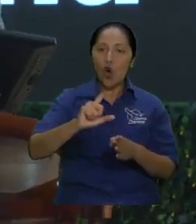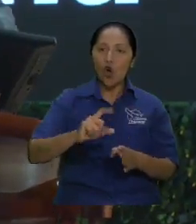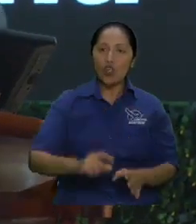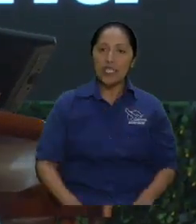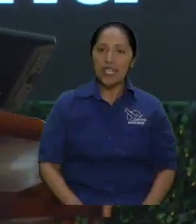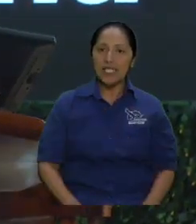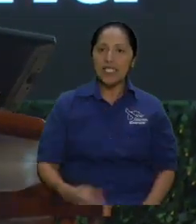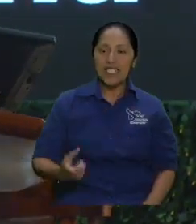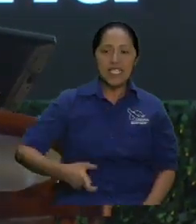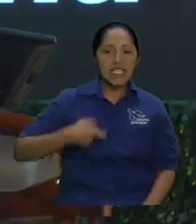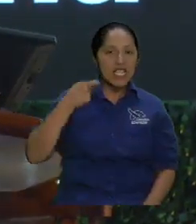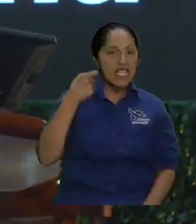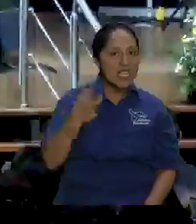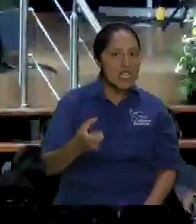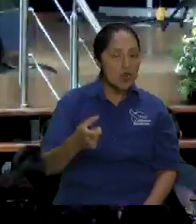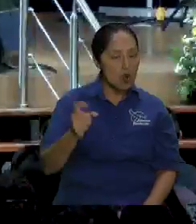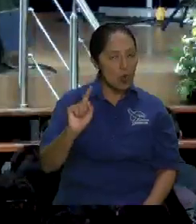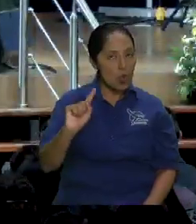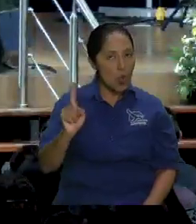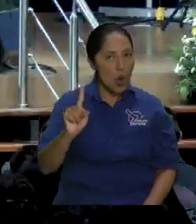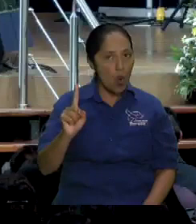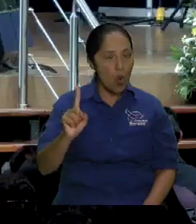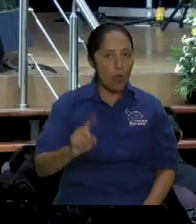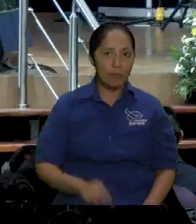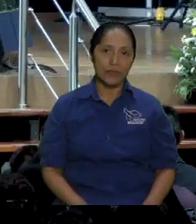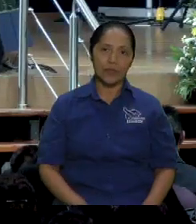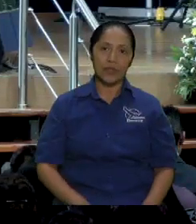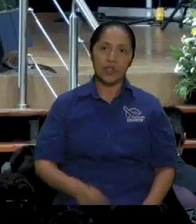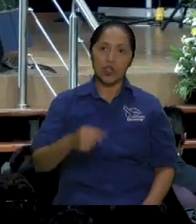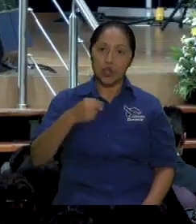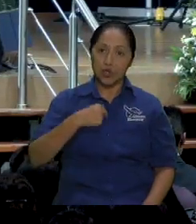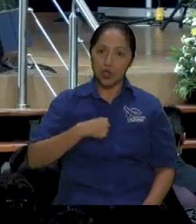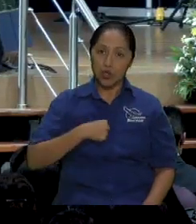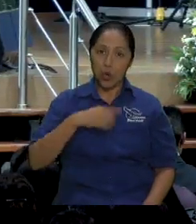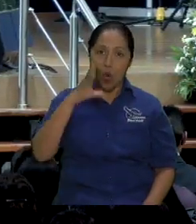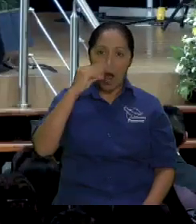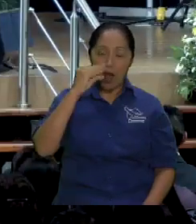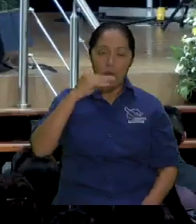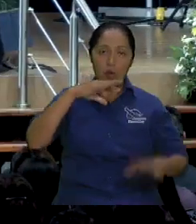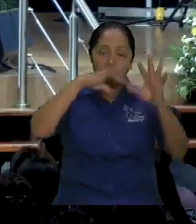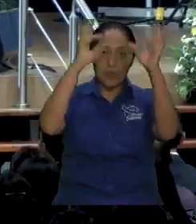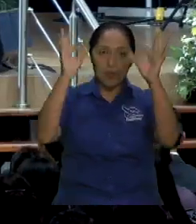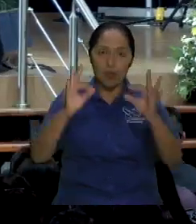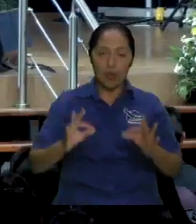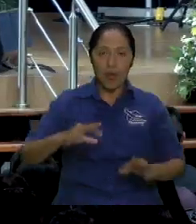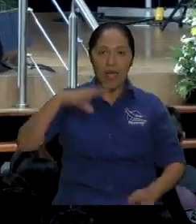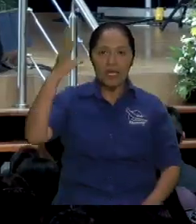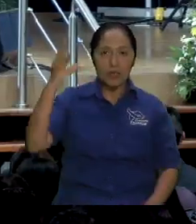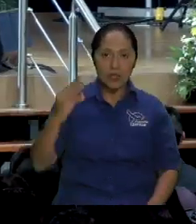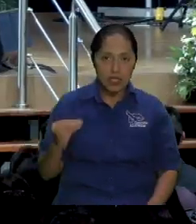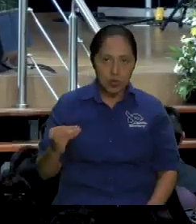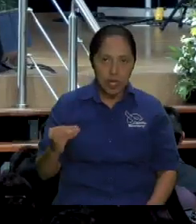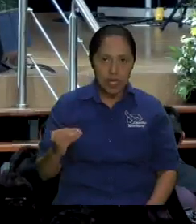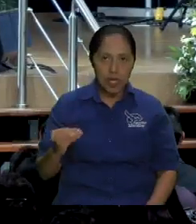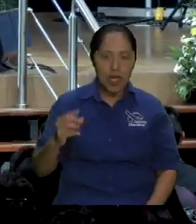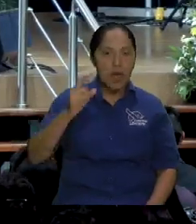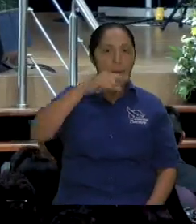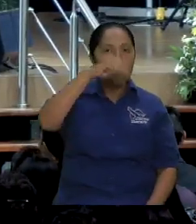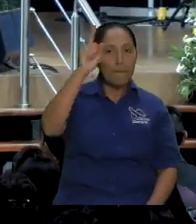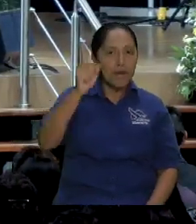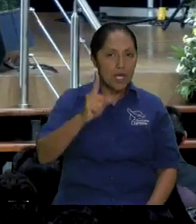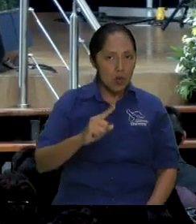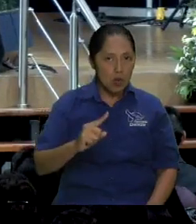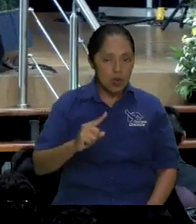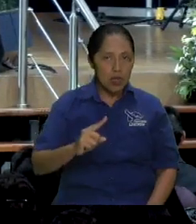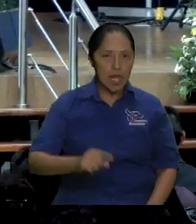¿Está tu alma saciada de bien? Porque al alma hay que hablarle. Alma